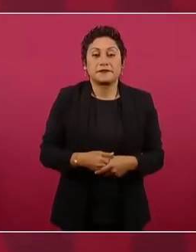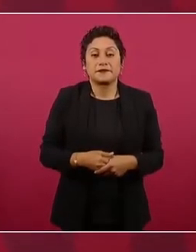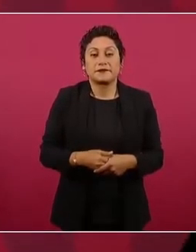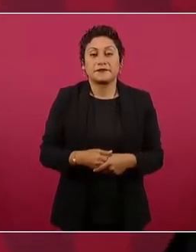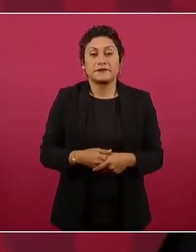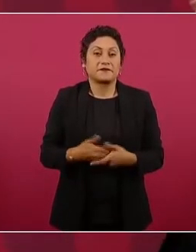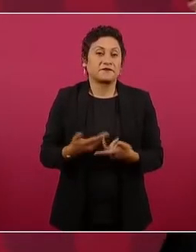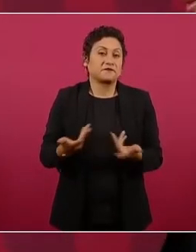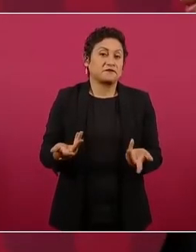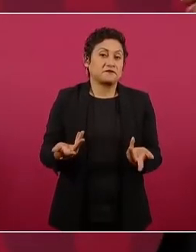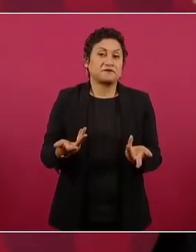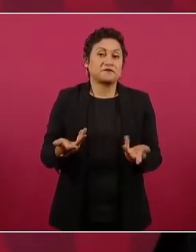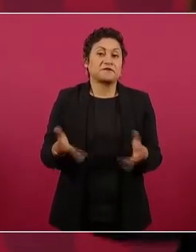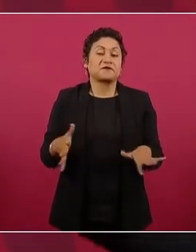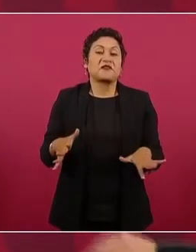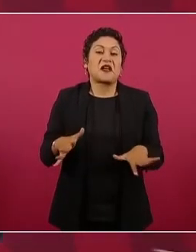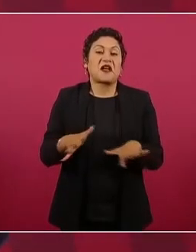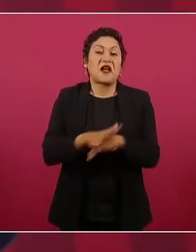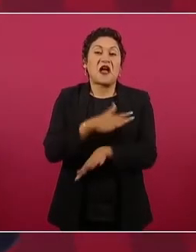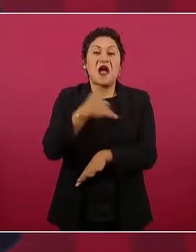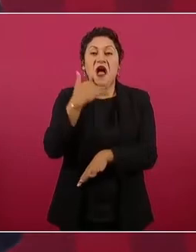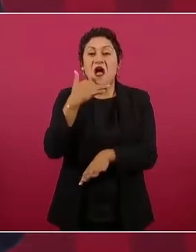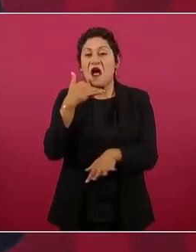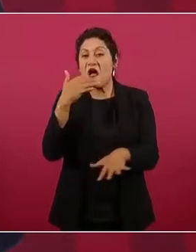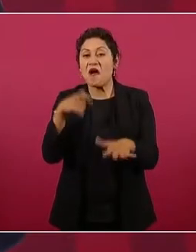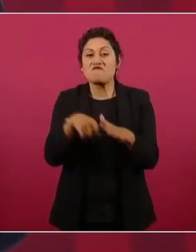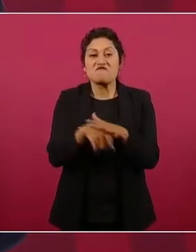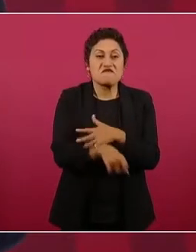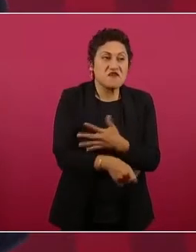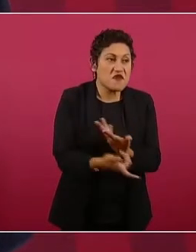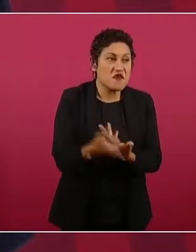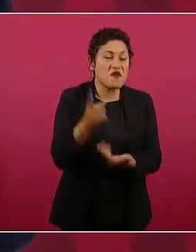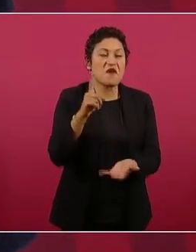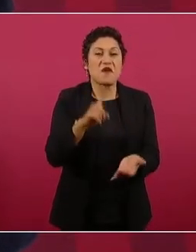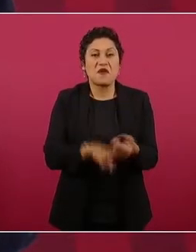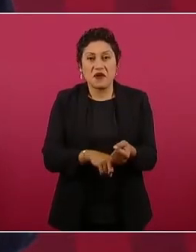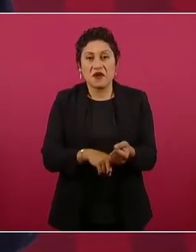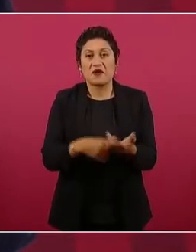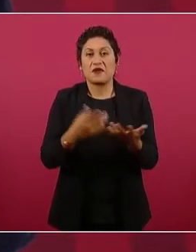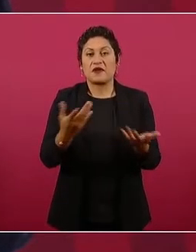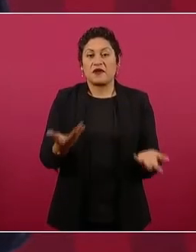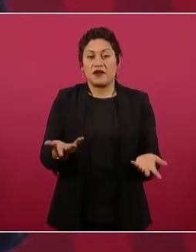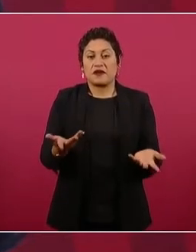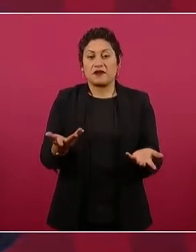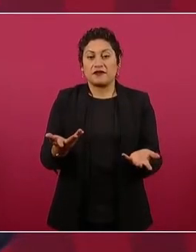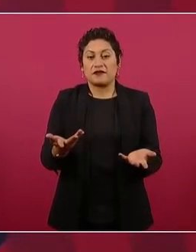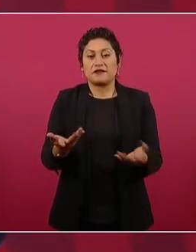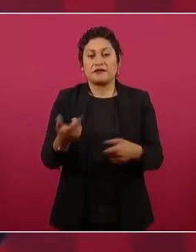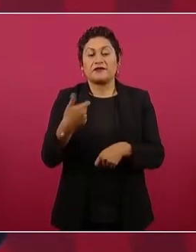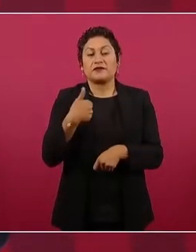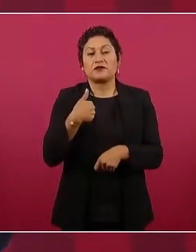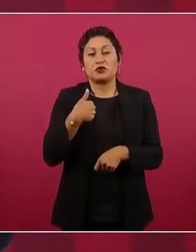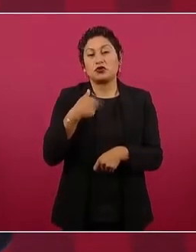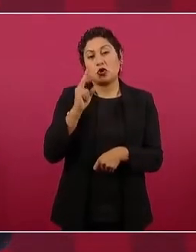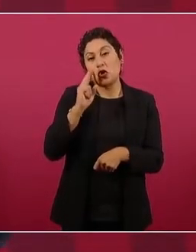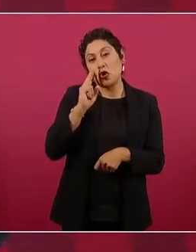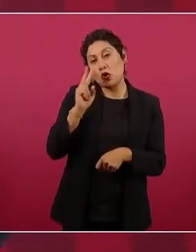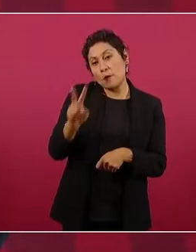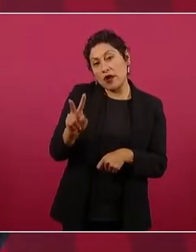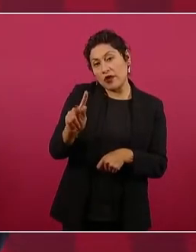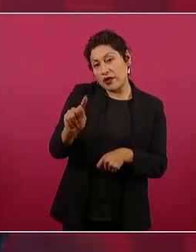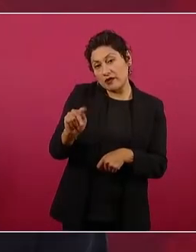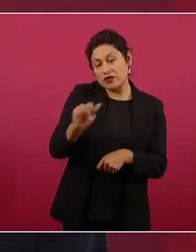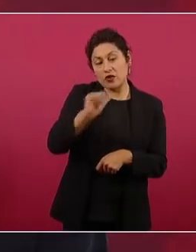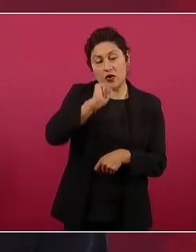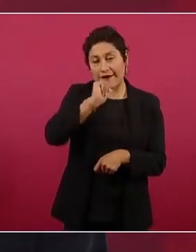corrompió. Y aunque yo ya no escuche el radio, ni vea la televisión,